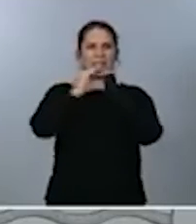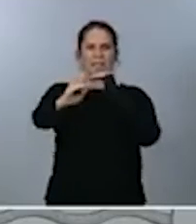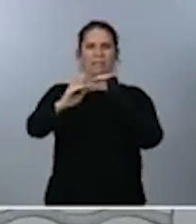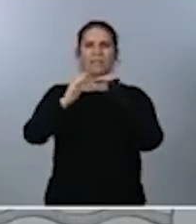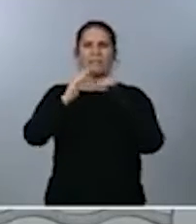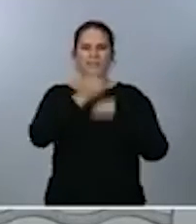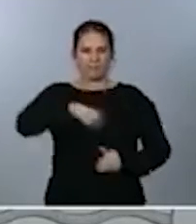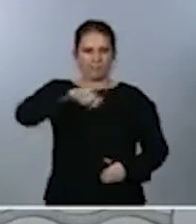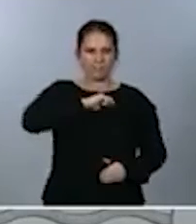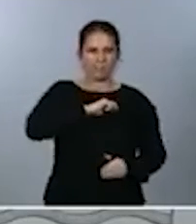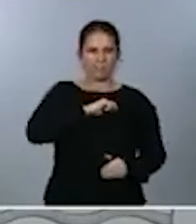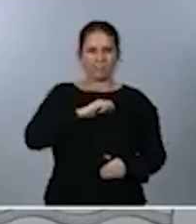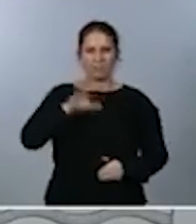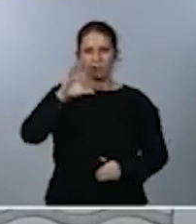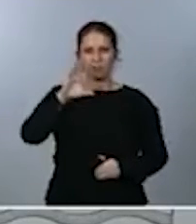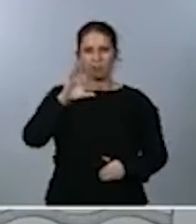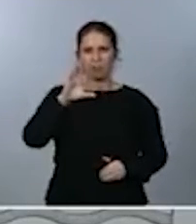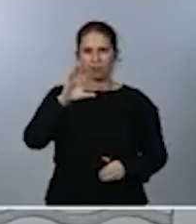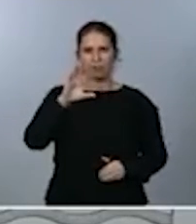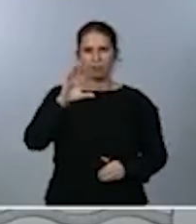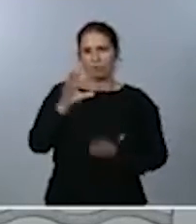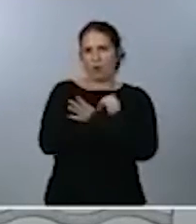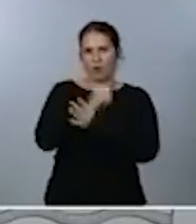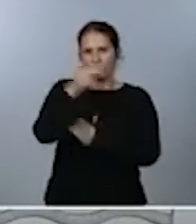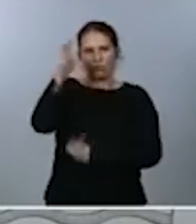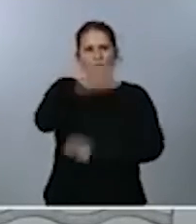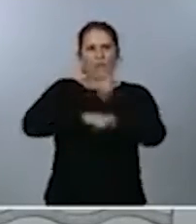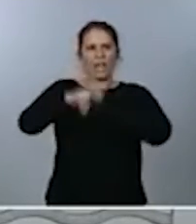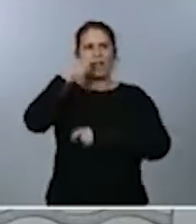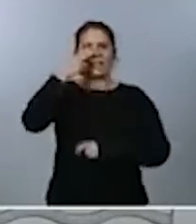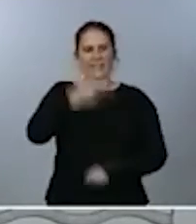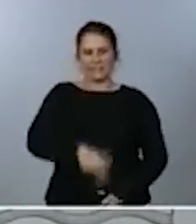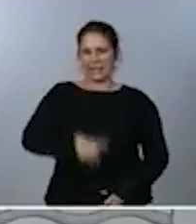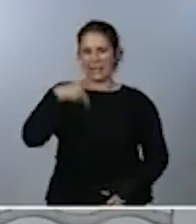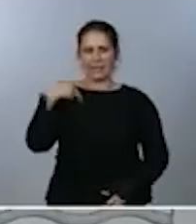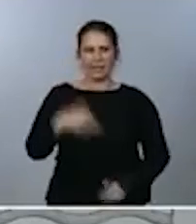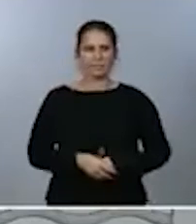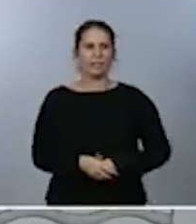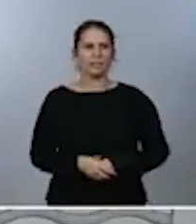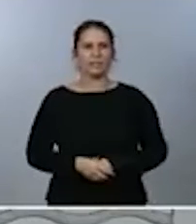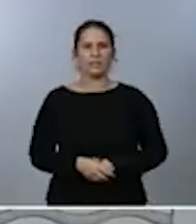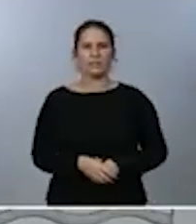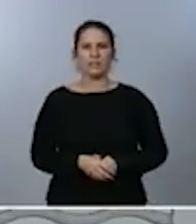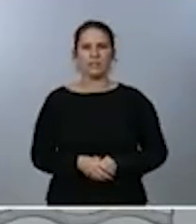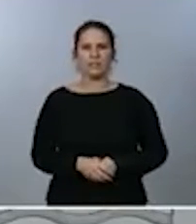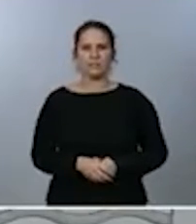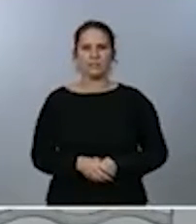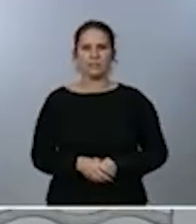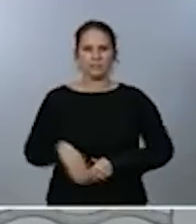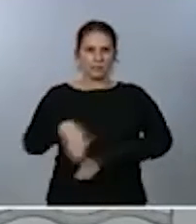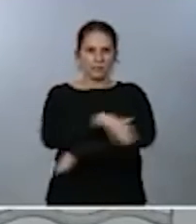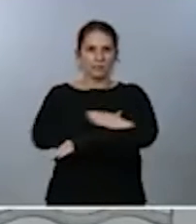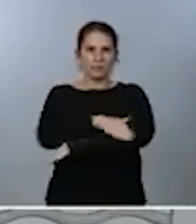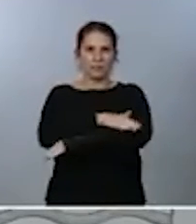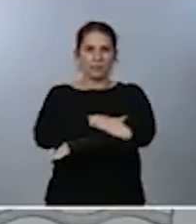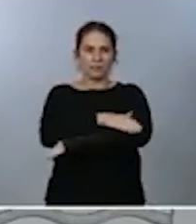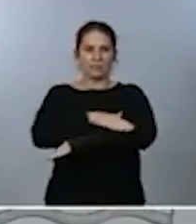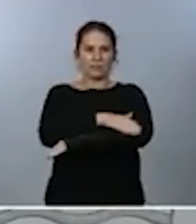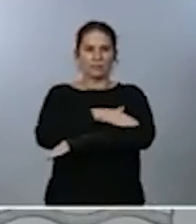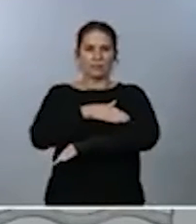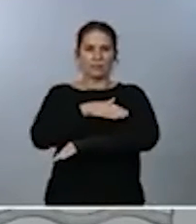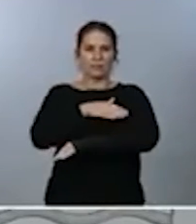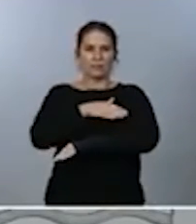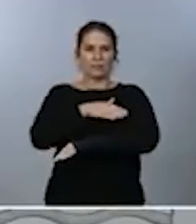y busquen siempre este interés general. El Gobierno, desde luego, no se va a distraer de esta tarea que tiene por